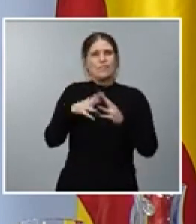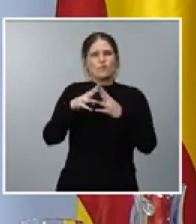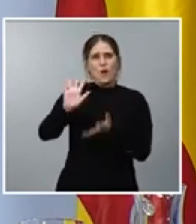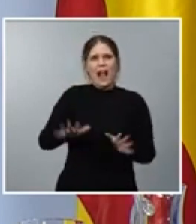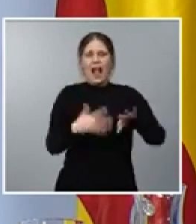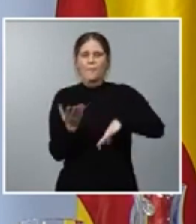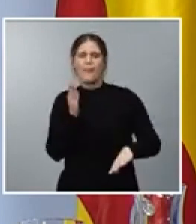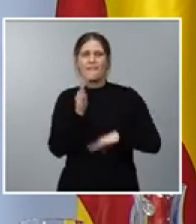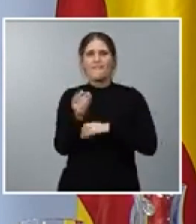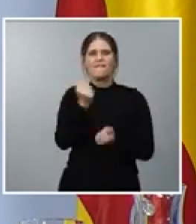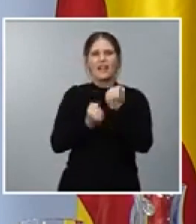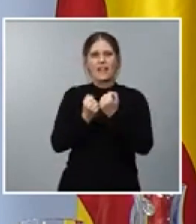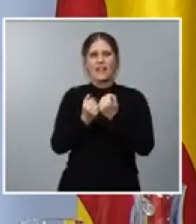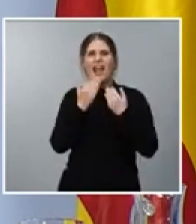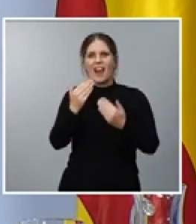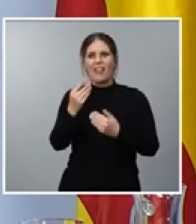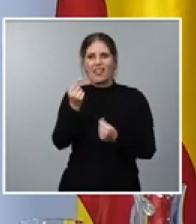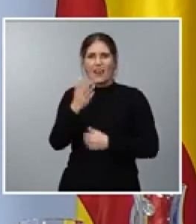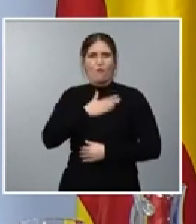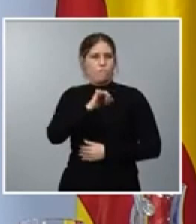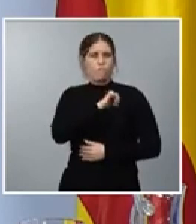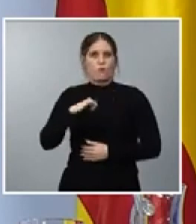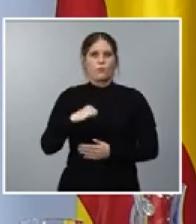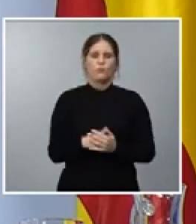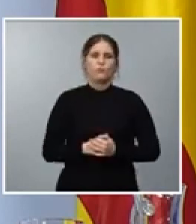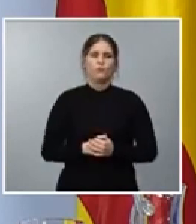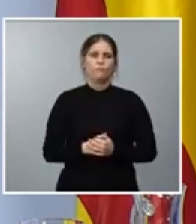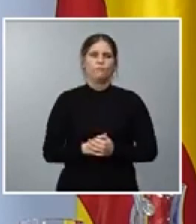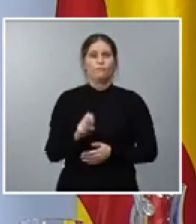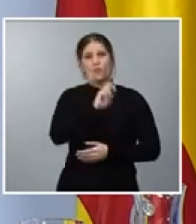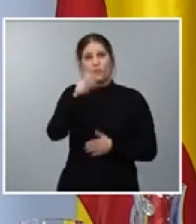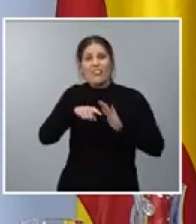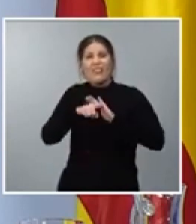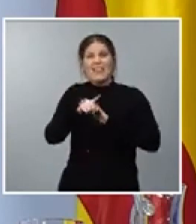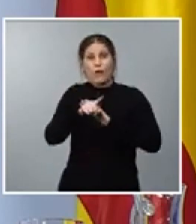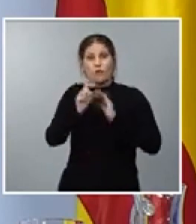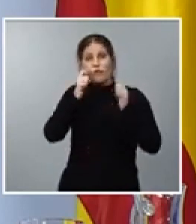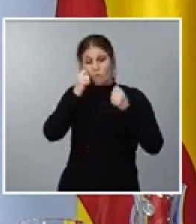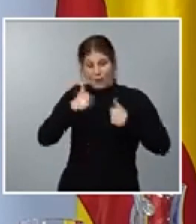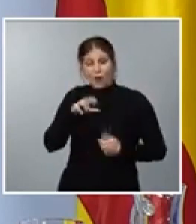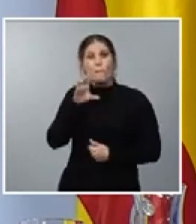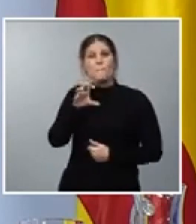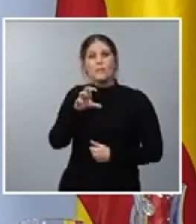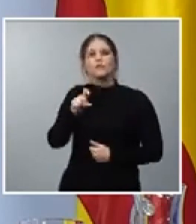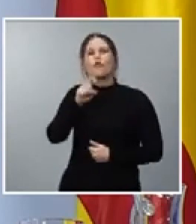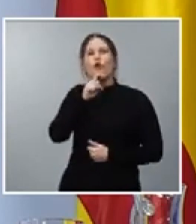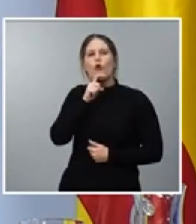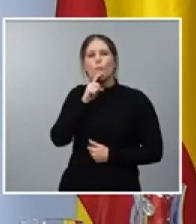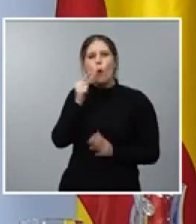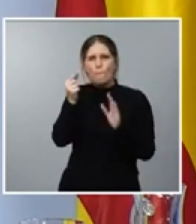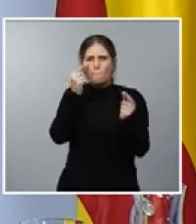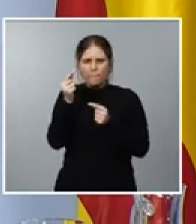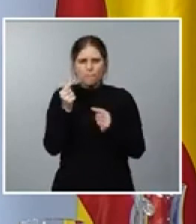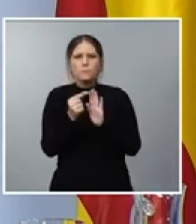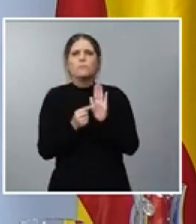financian con ingresos propios. Por otra parte, el desarrollo humano de un país se mide en buena medida en cómo